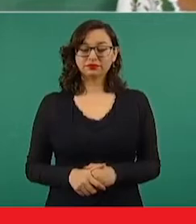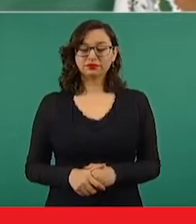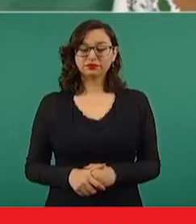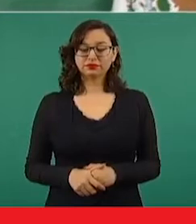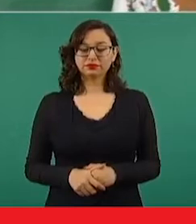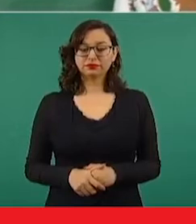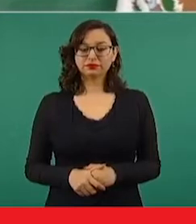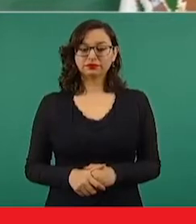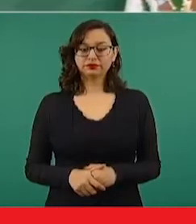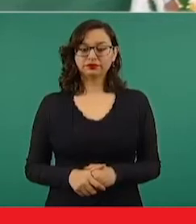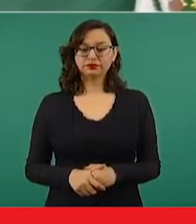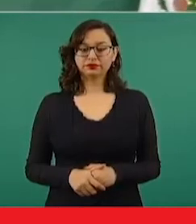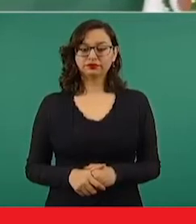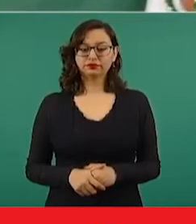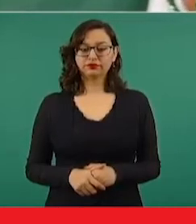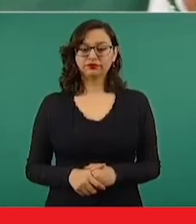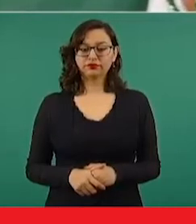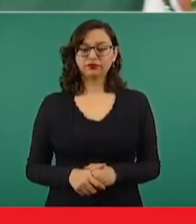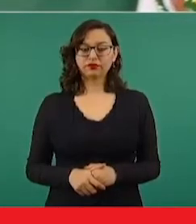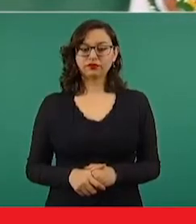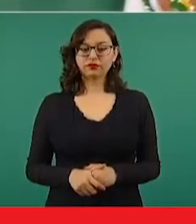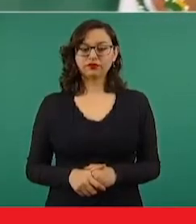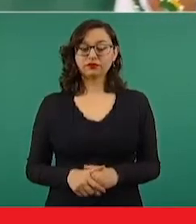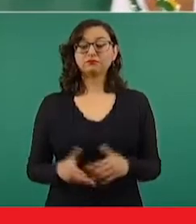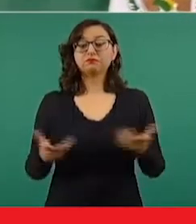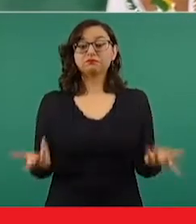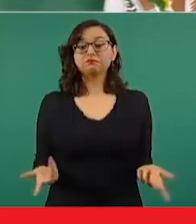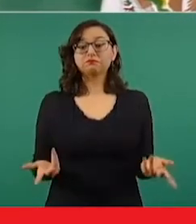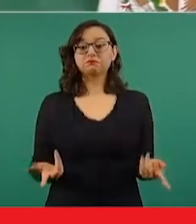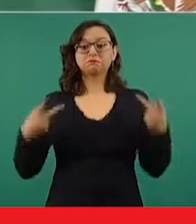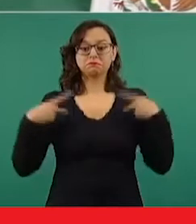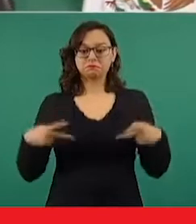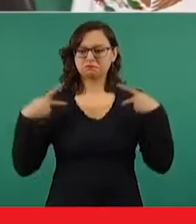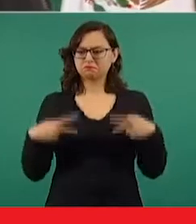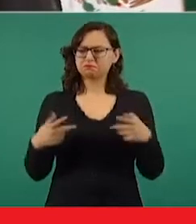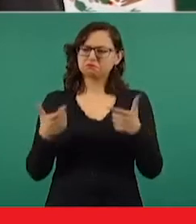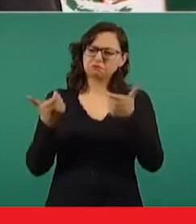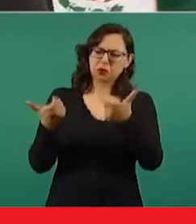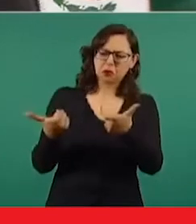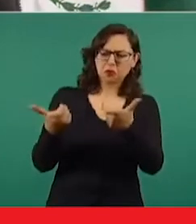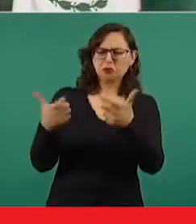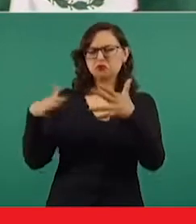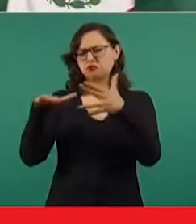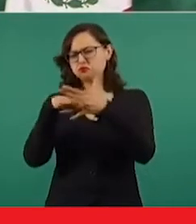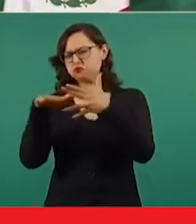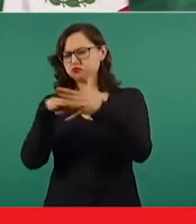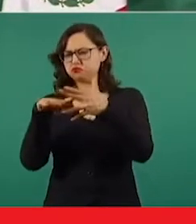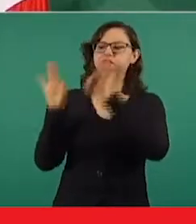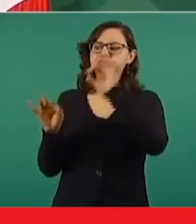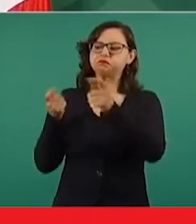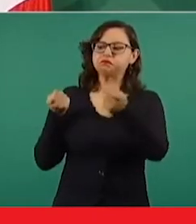Una clase media manipulada fue la que permitió